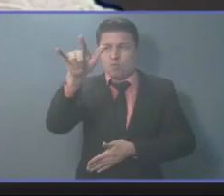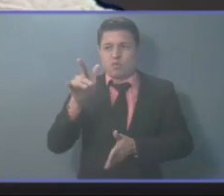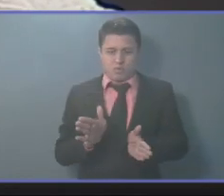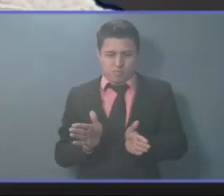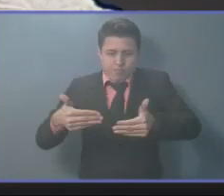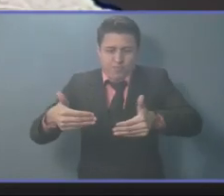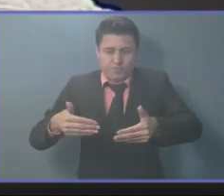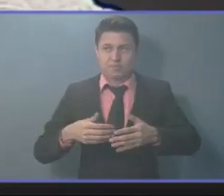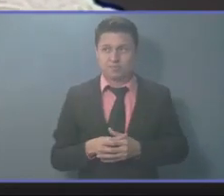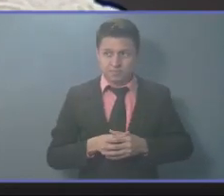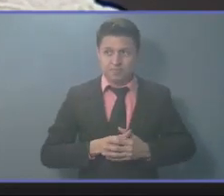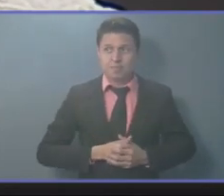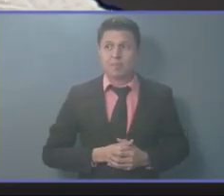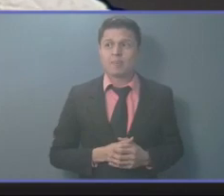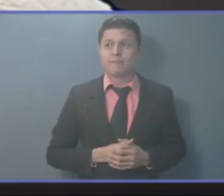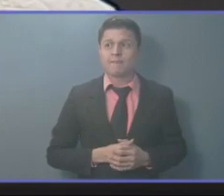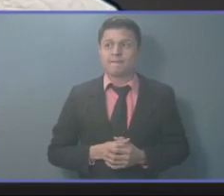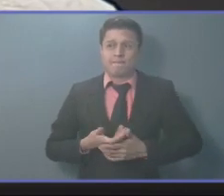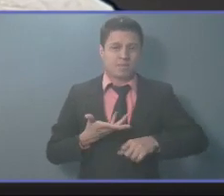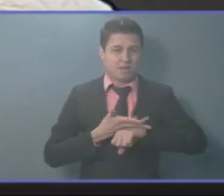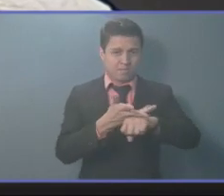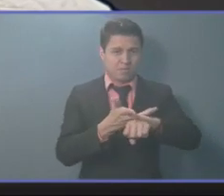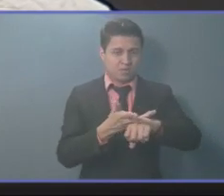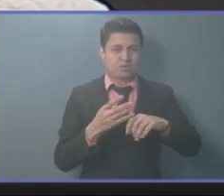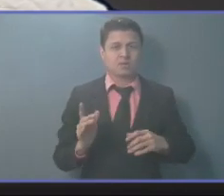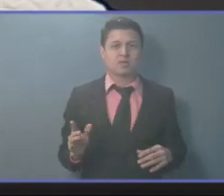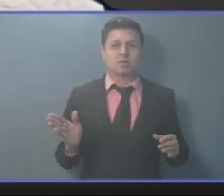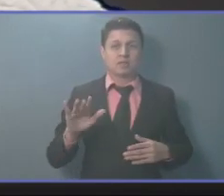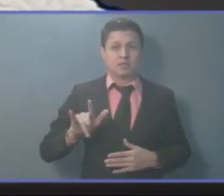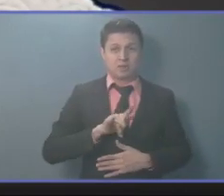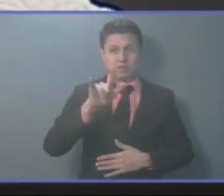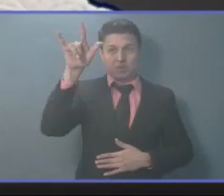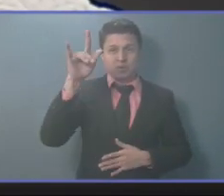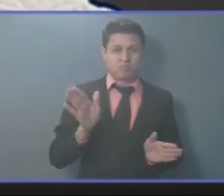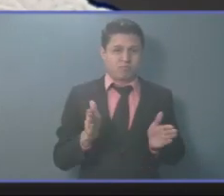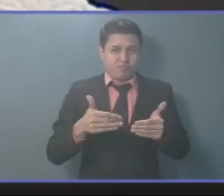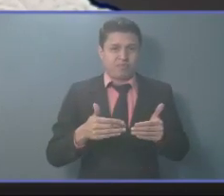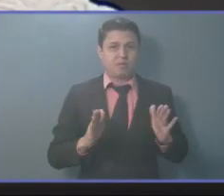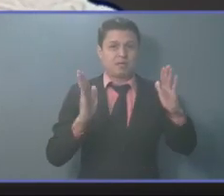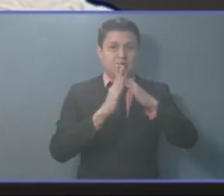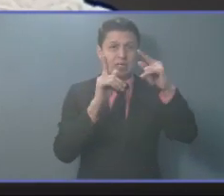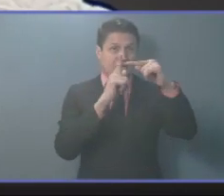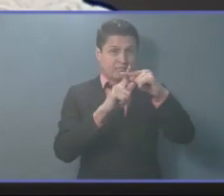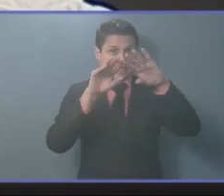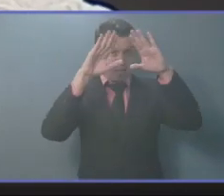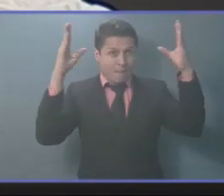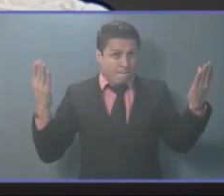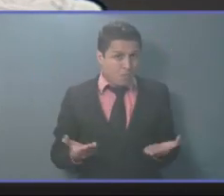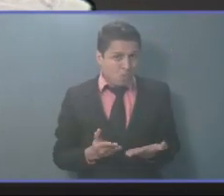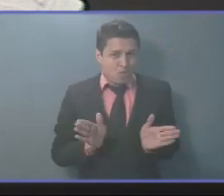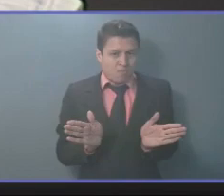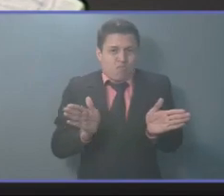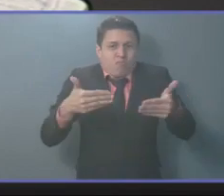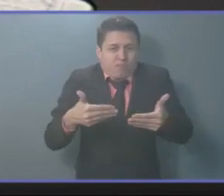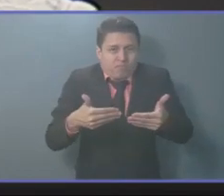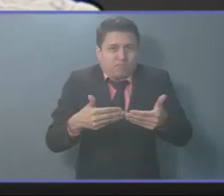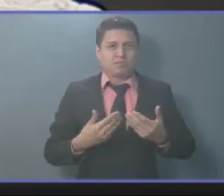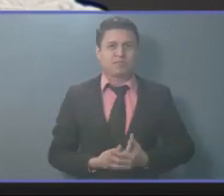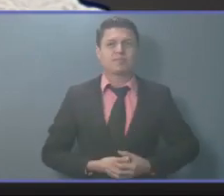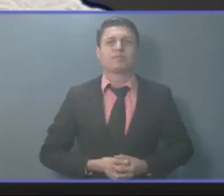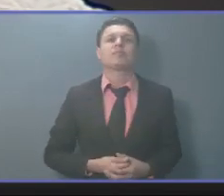el tráfico, el transporte aéreo, los templos del mundo cerrados.